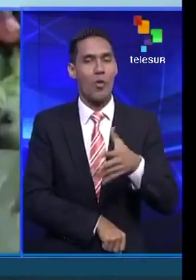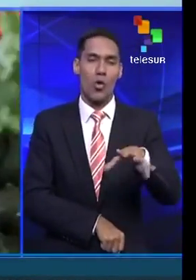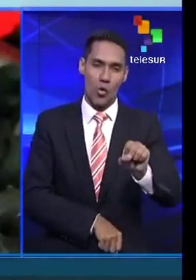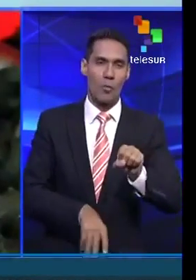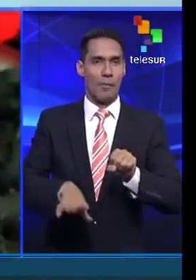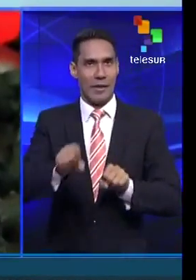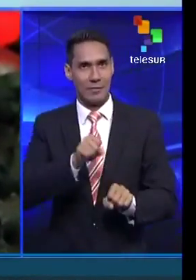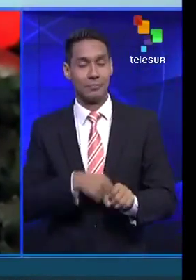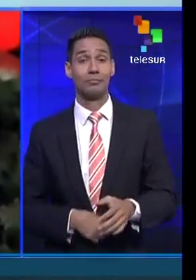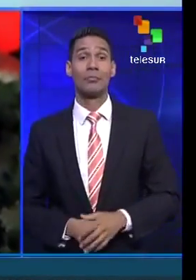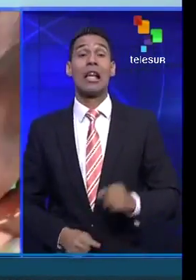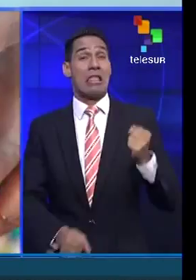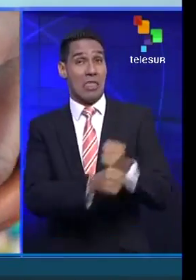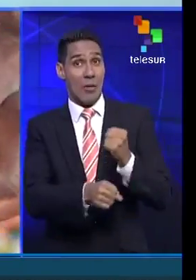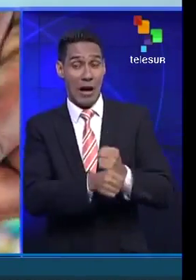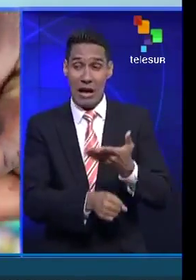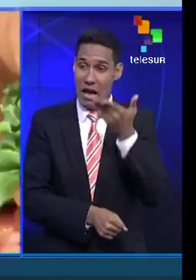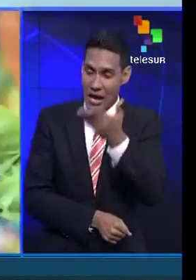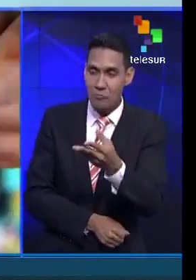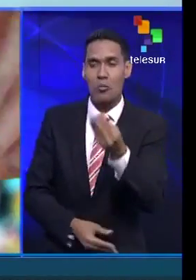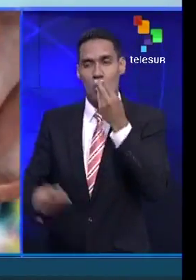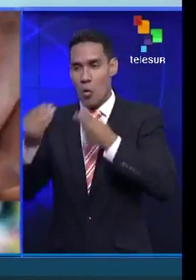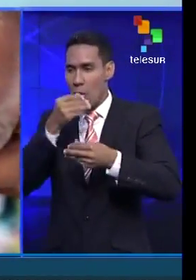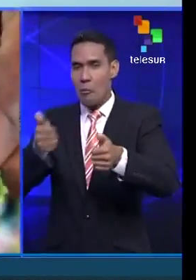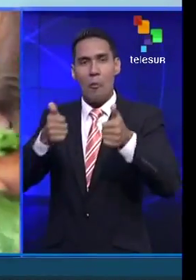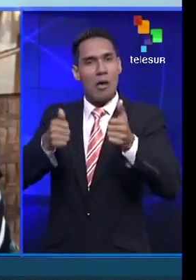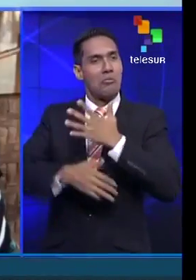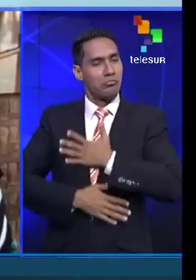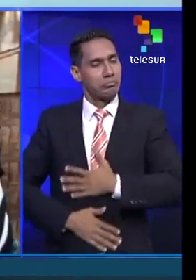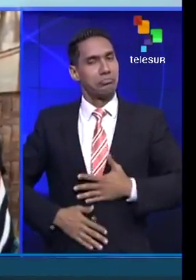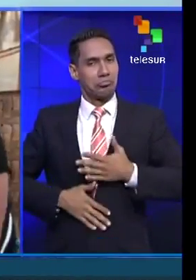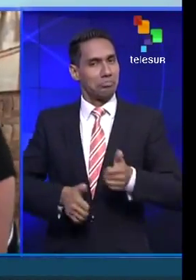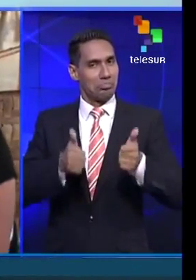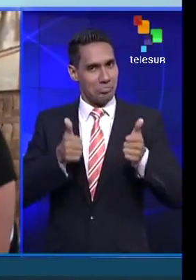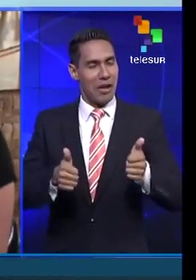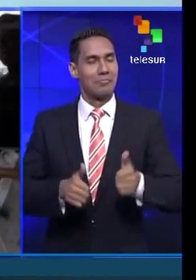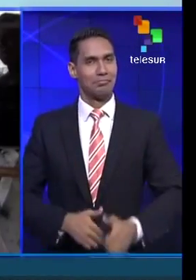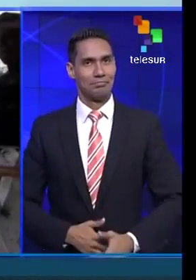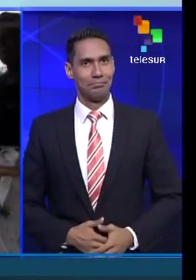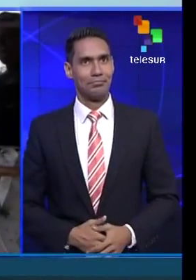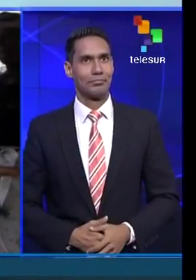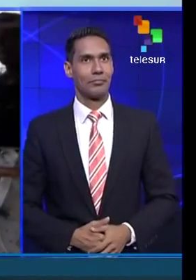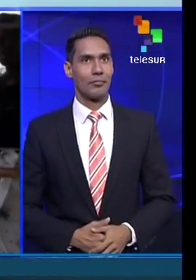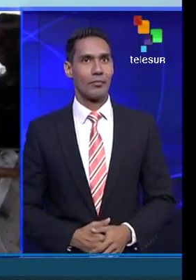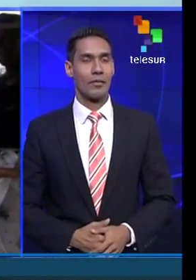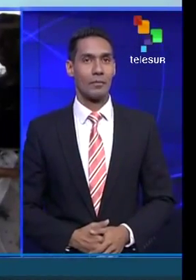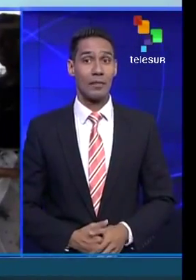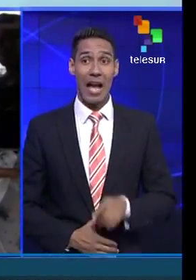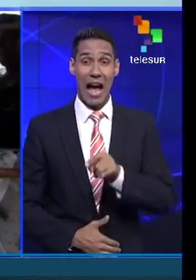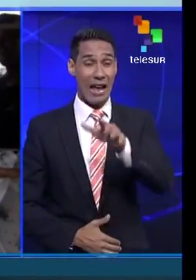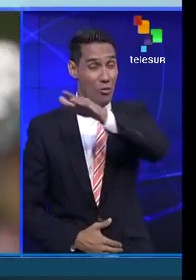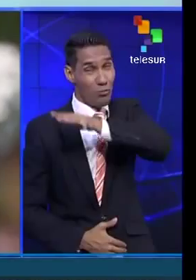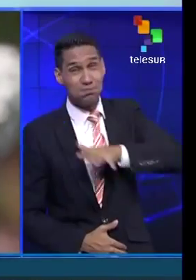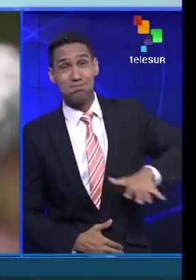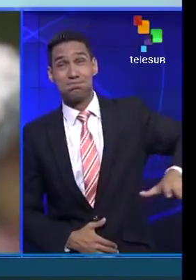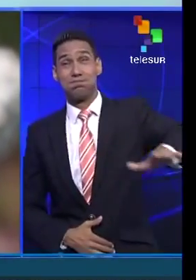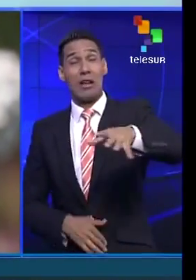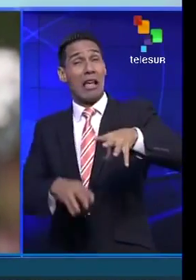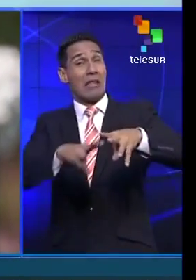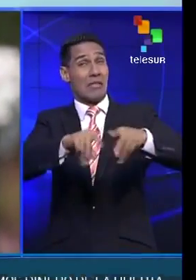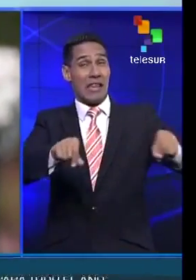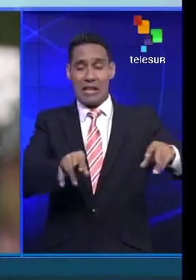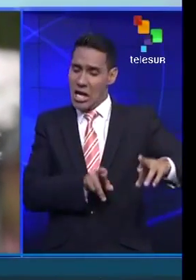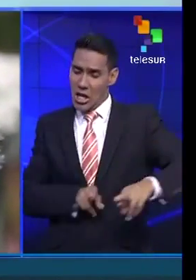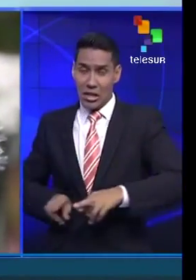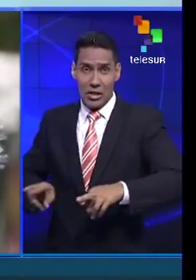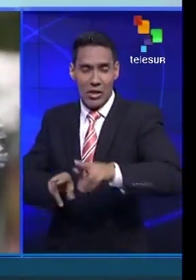Desde que estamos trabajando en la huerta comemos bien y estamos bien. Las abundantes tierras y los riachuelos de Niasa